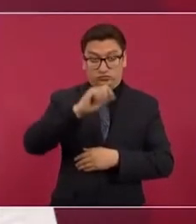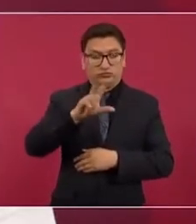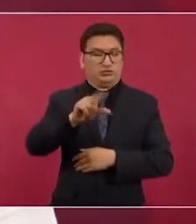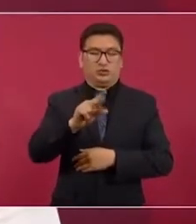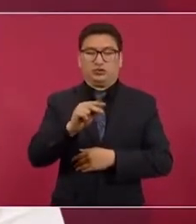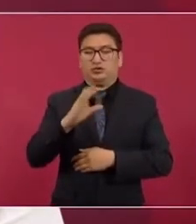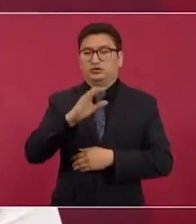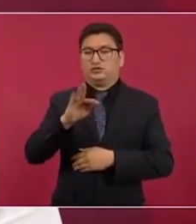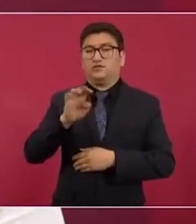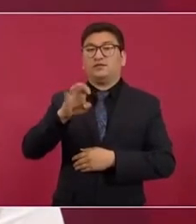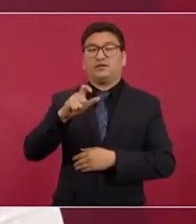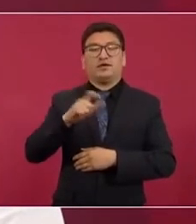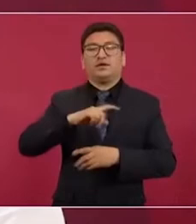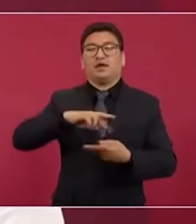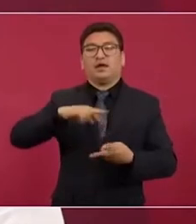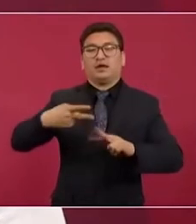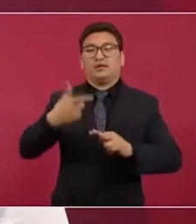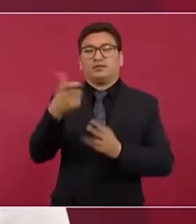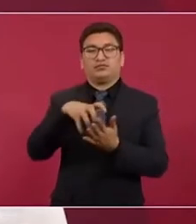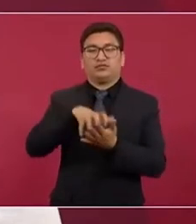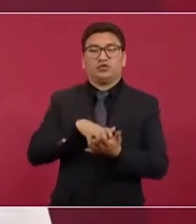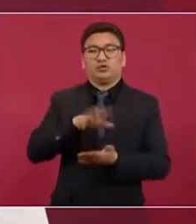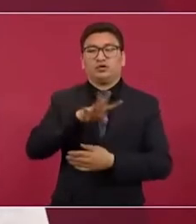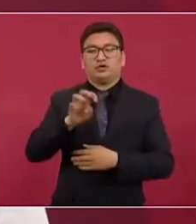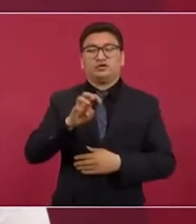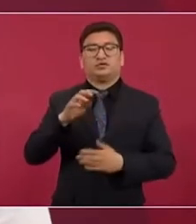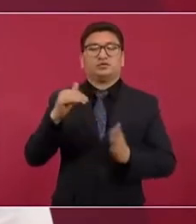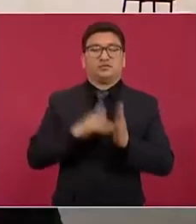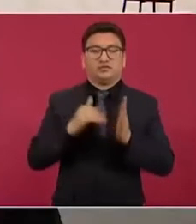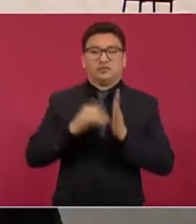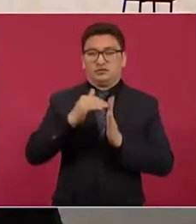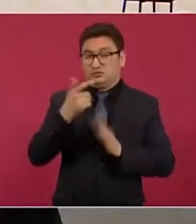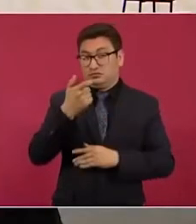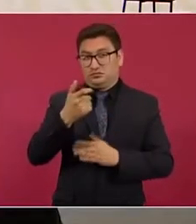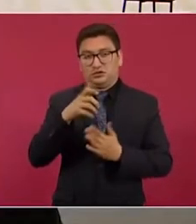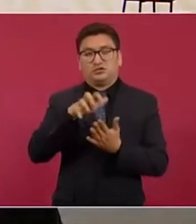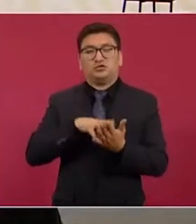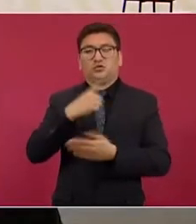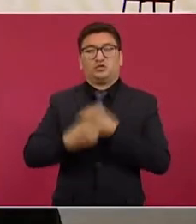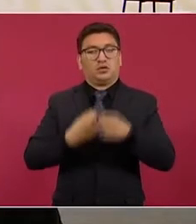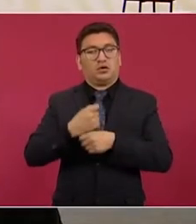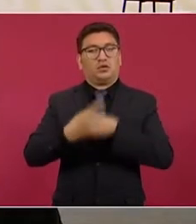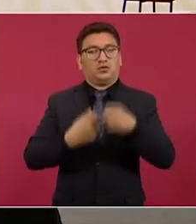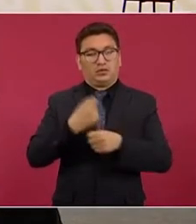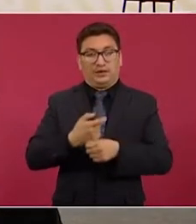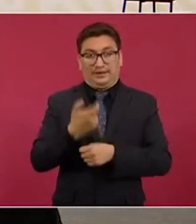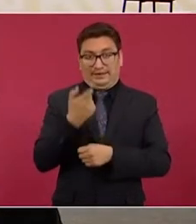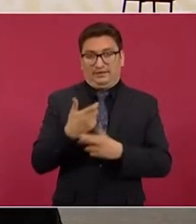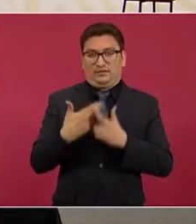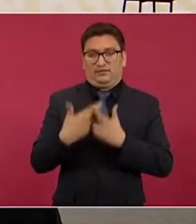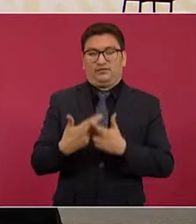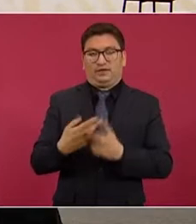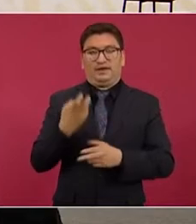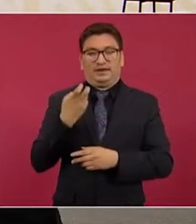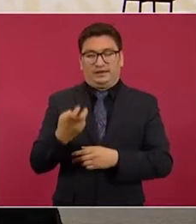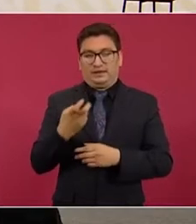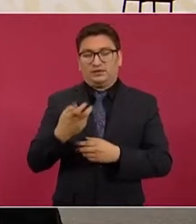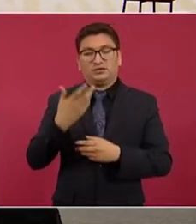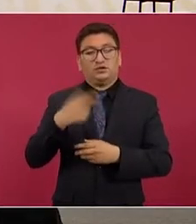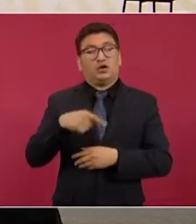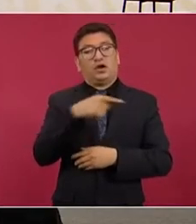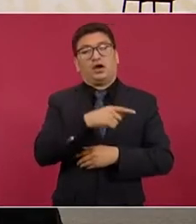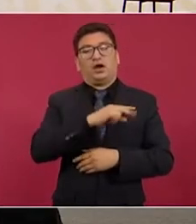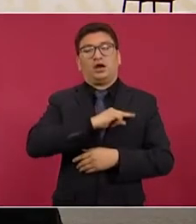comisión se ahorrará más de 400 mil millones de pesos por año, dinero que hoy se llevan las empresas